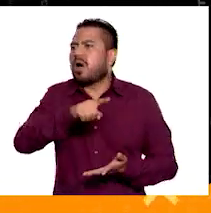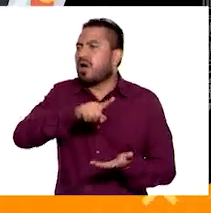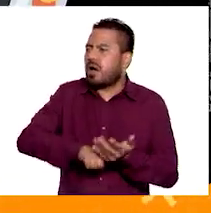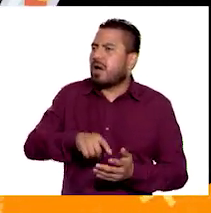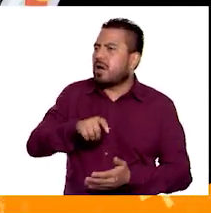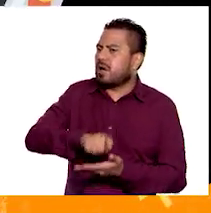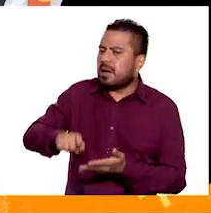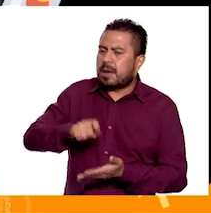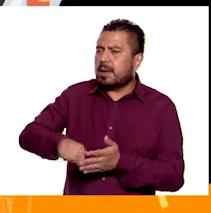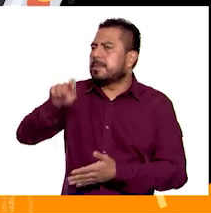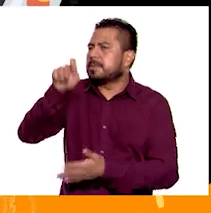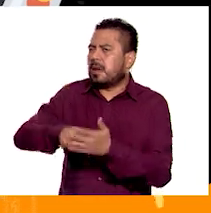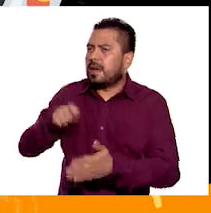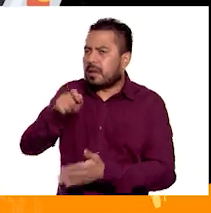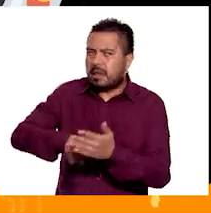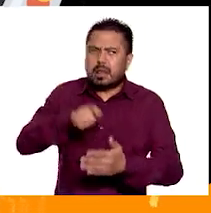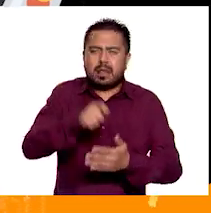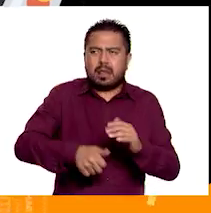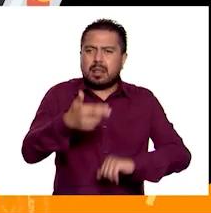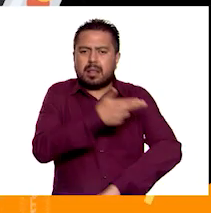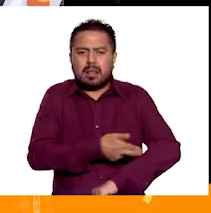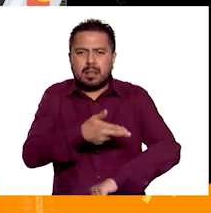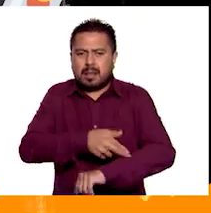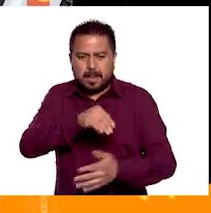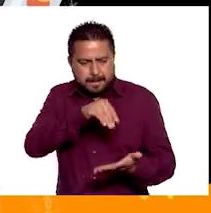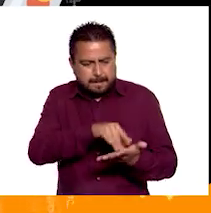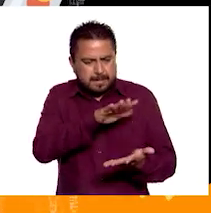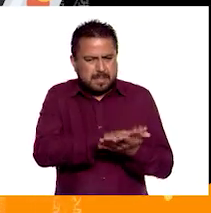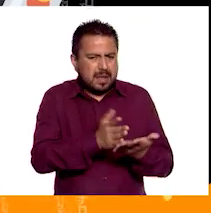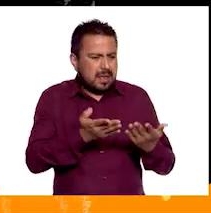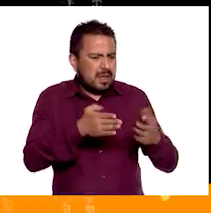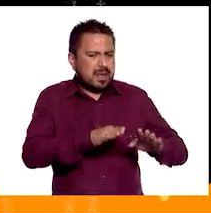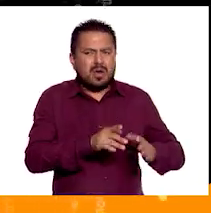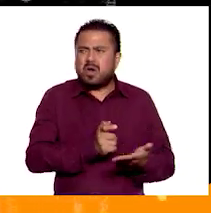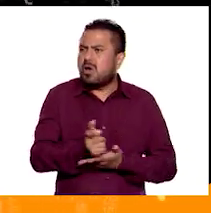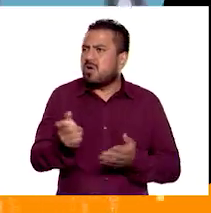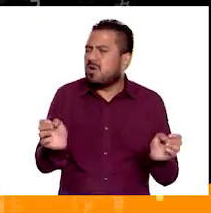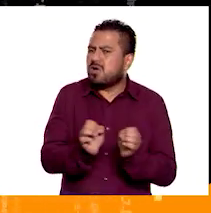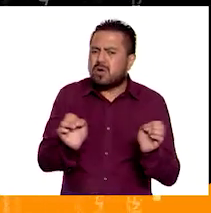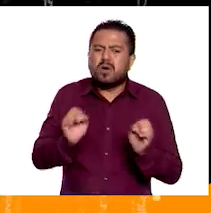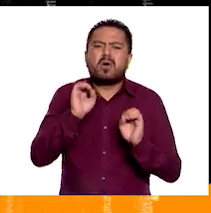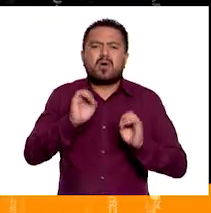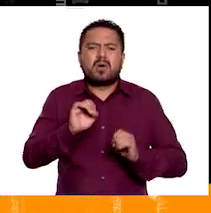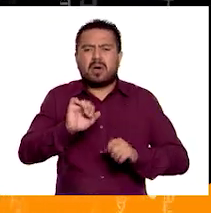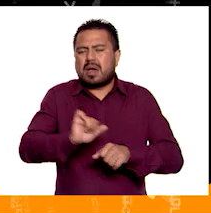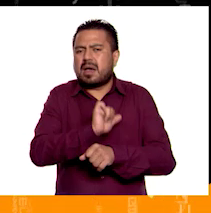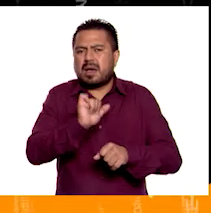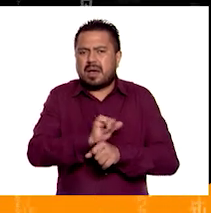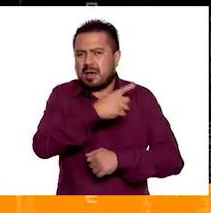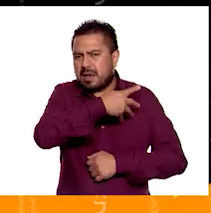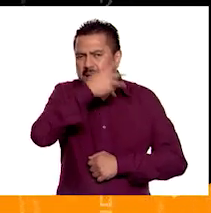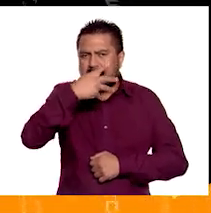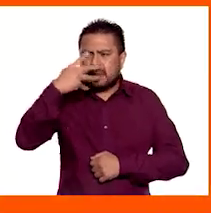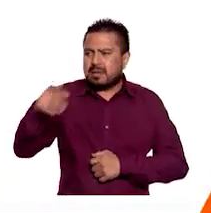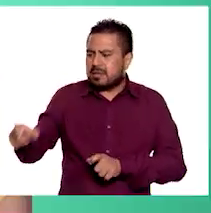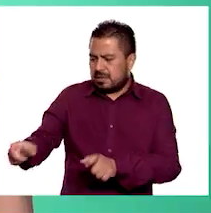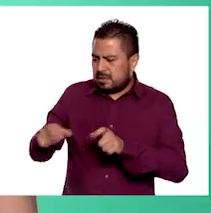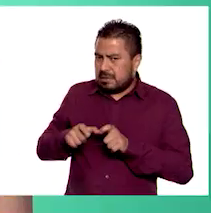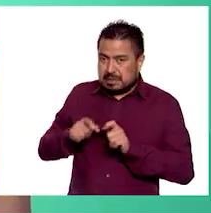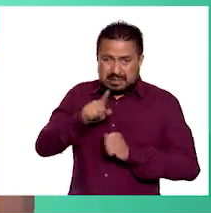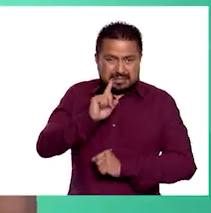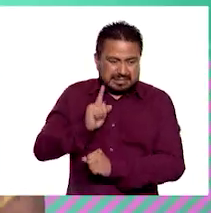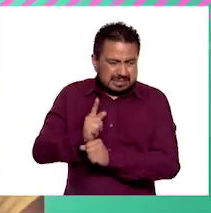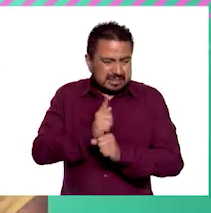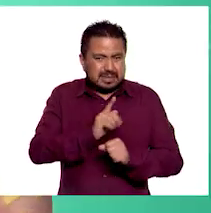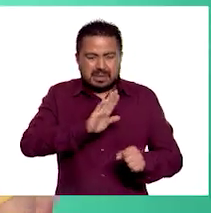solicitar tarjetas de crédito y acumular cuentas que no paga o obtener una licencia de conducir, por ejemplo. ¿Te das